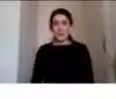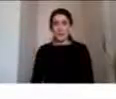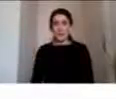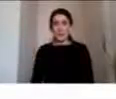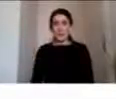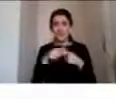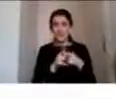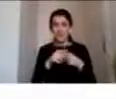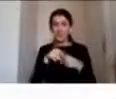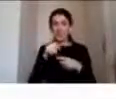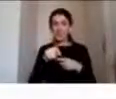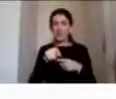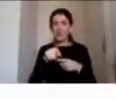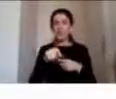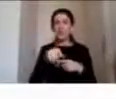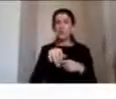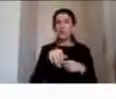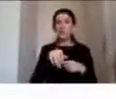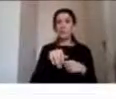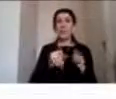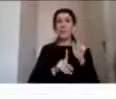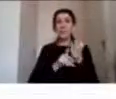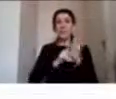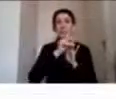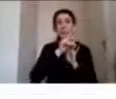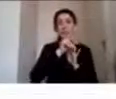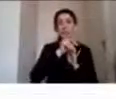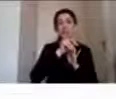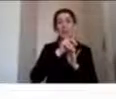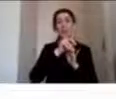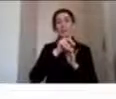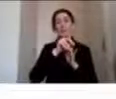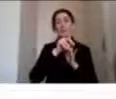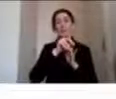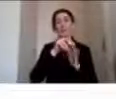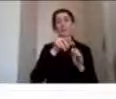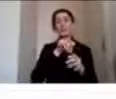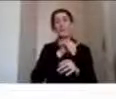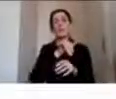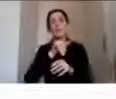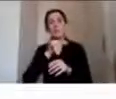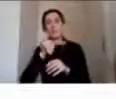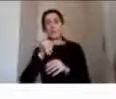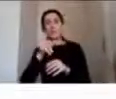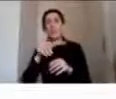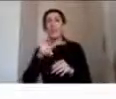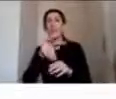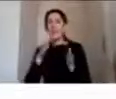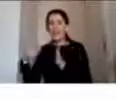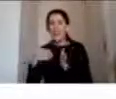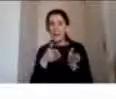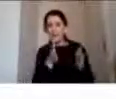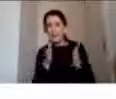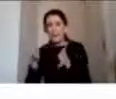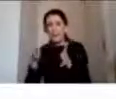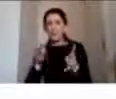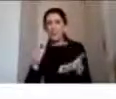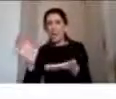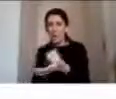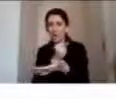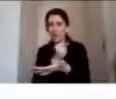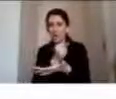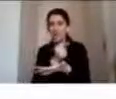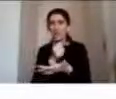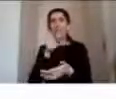consolidarse más tarde en el desarrollo y para que éstas sigan una trayectoria óptima van a requerir también del correcto desarrollo y funcionamiento de